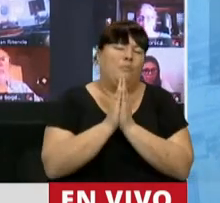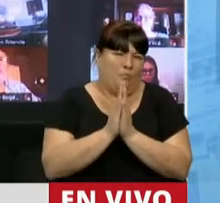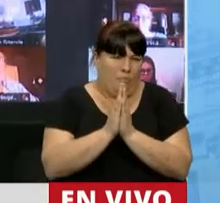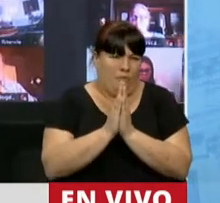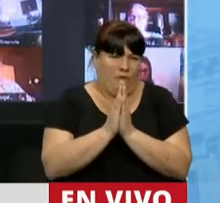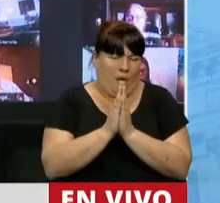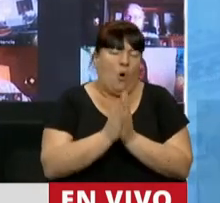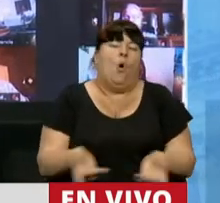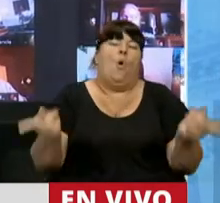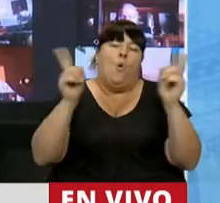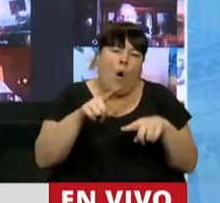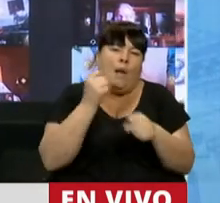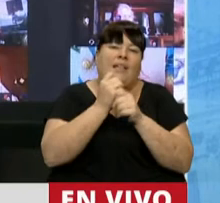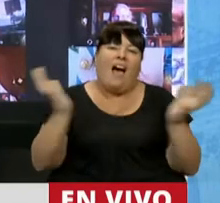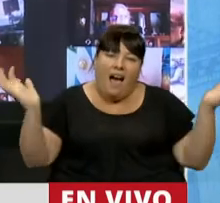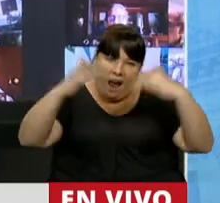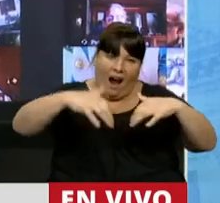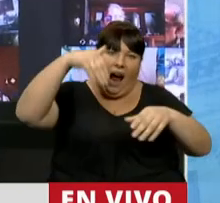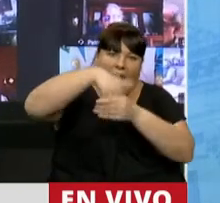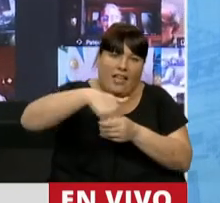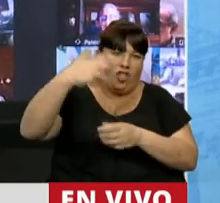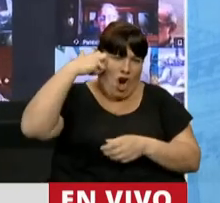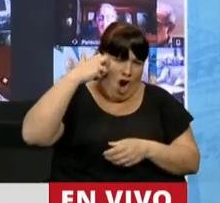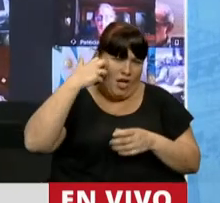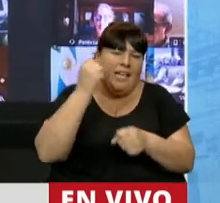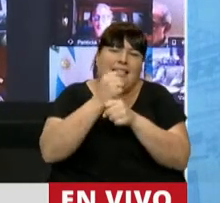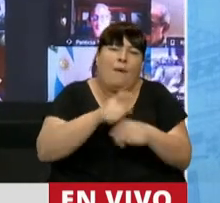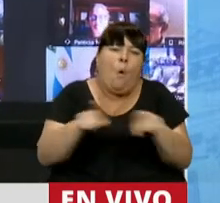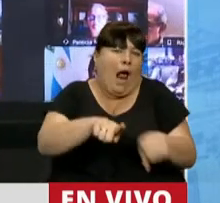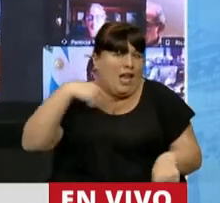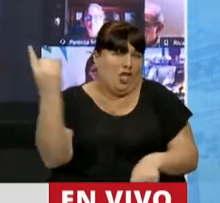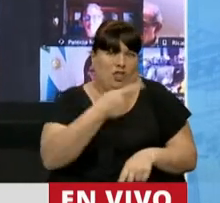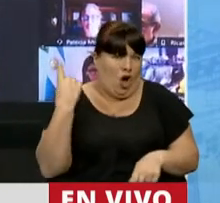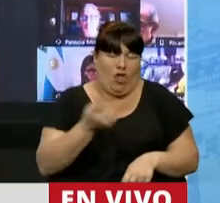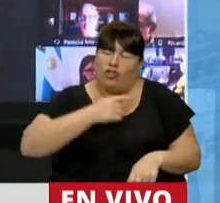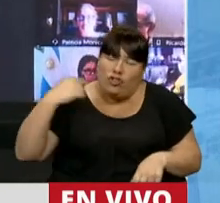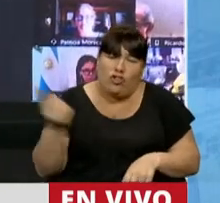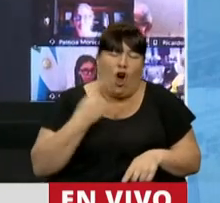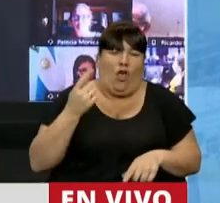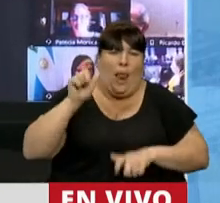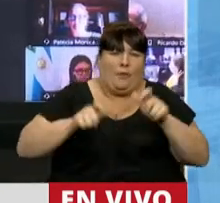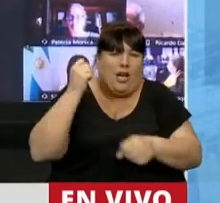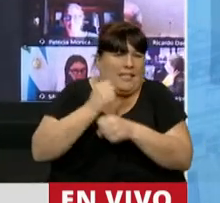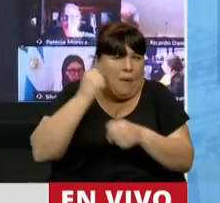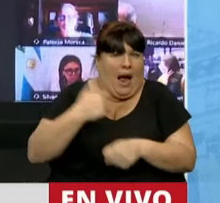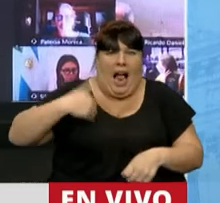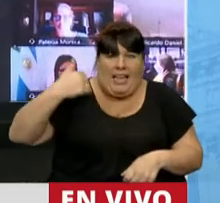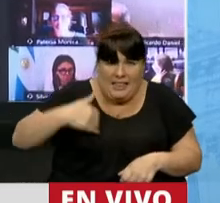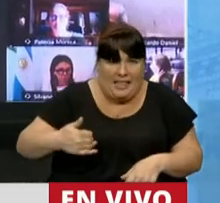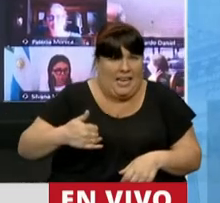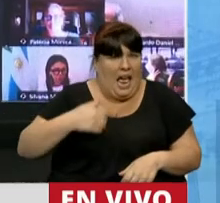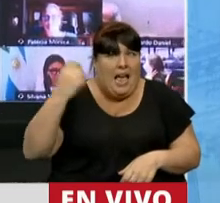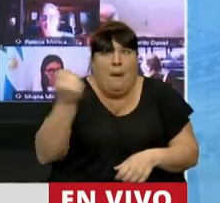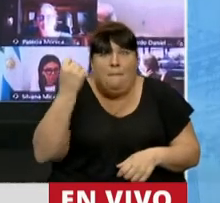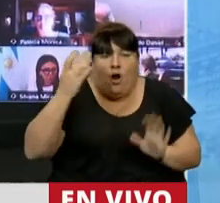por favor, volvamos a la presencialidad. Trabajemos como trabajan todos, todos los trabajadores en la Argentina que son